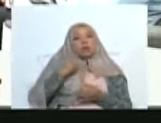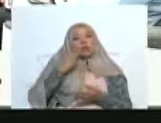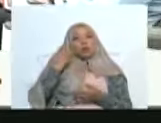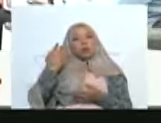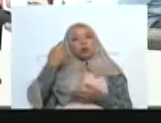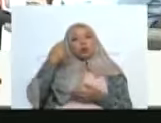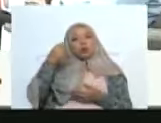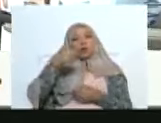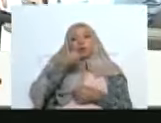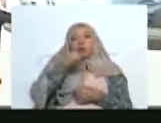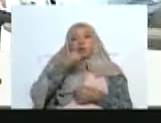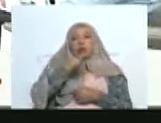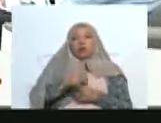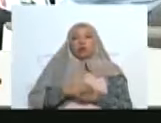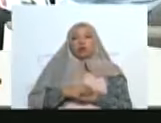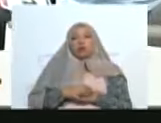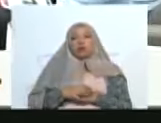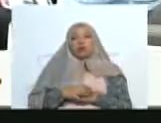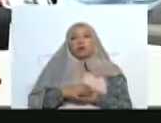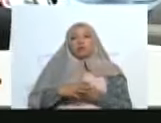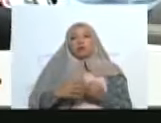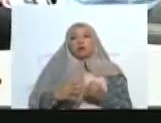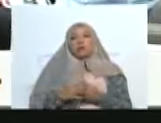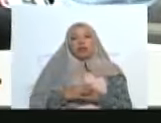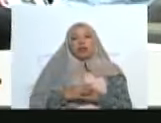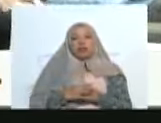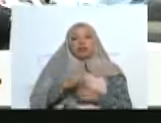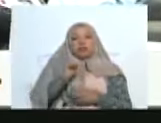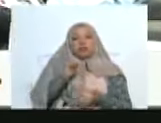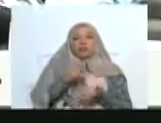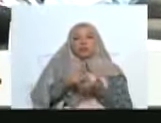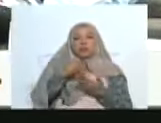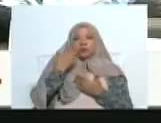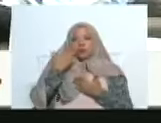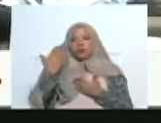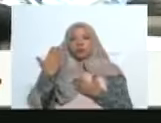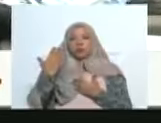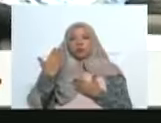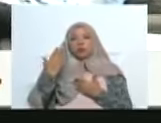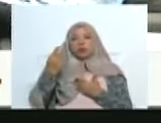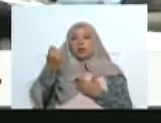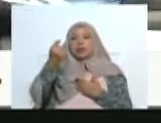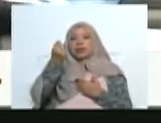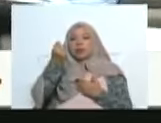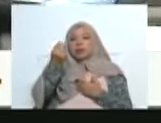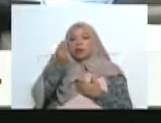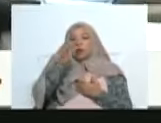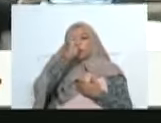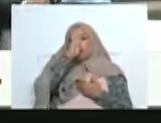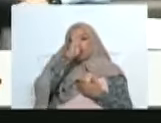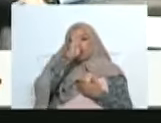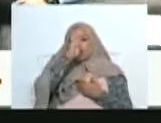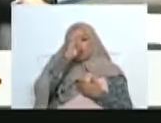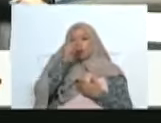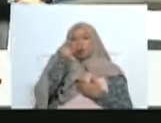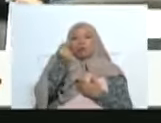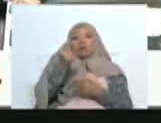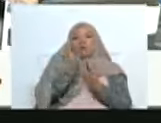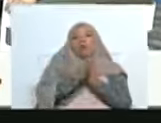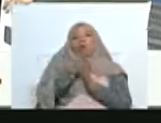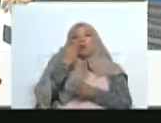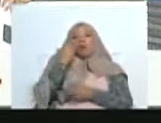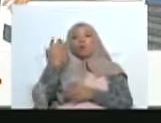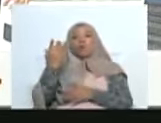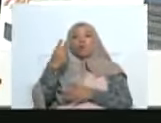hablaba de un crecimiento de las transacciones financieras con respecto al mismo